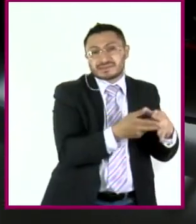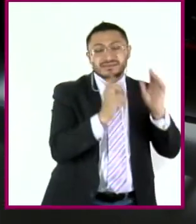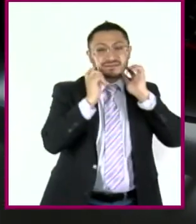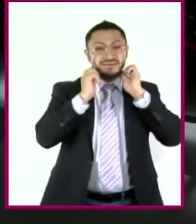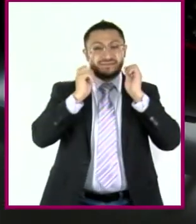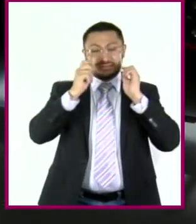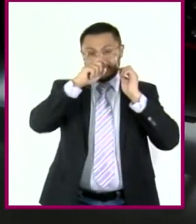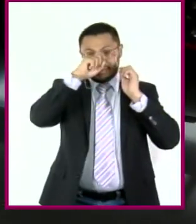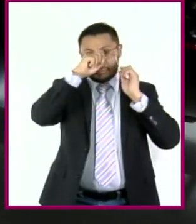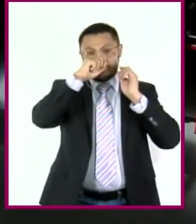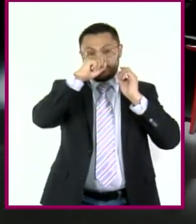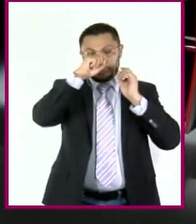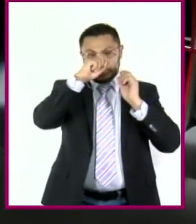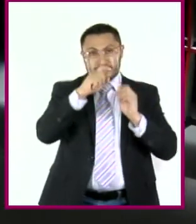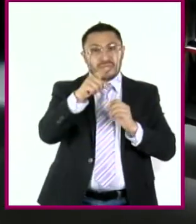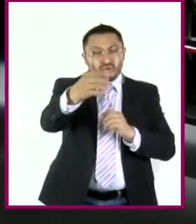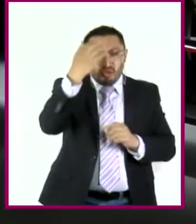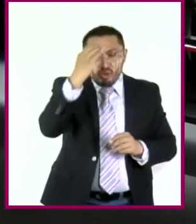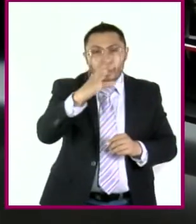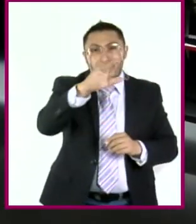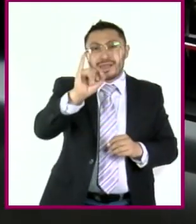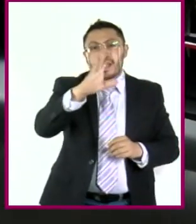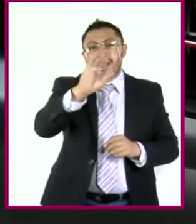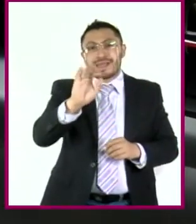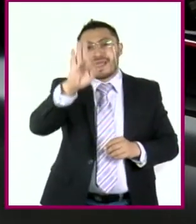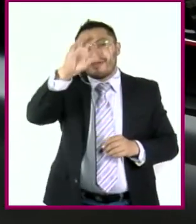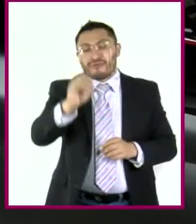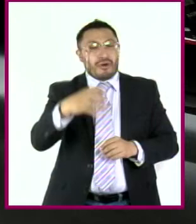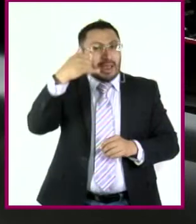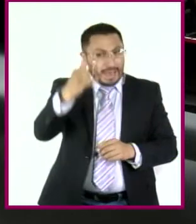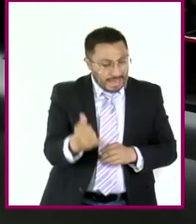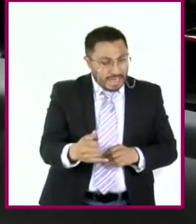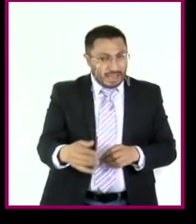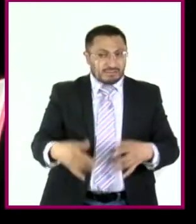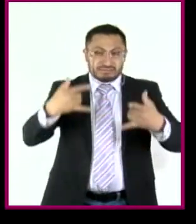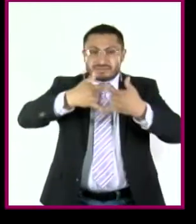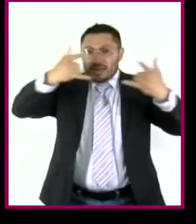¿Han escuchado hablar de Sísifo y su gran tragedia griega?